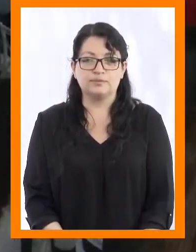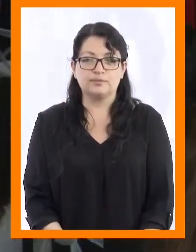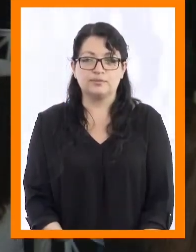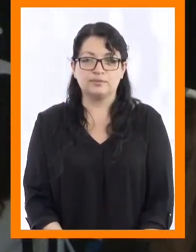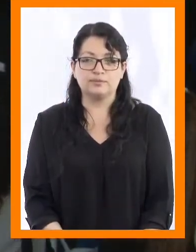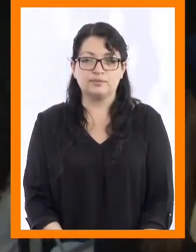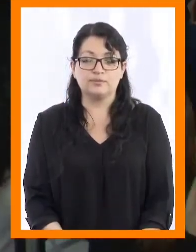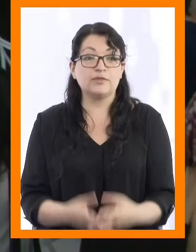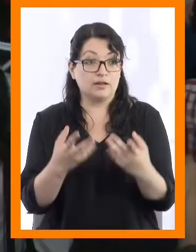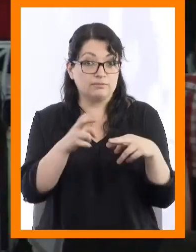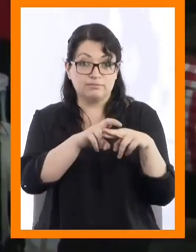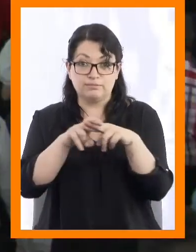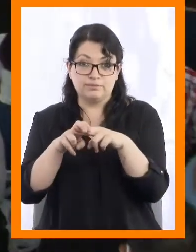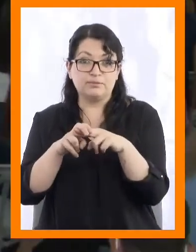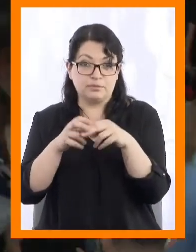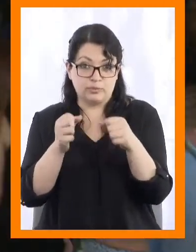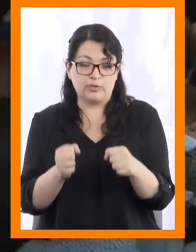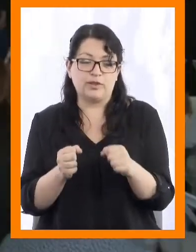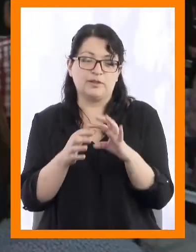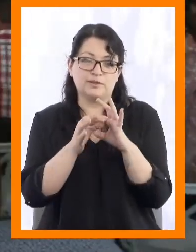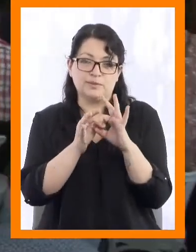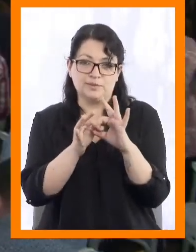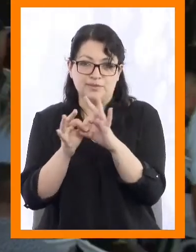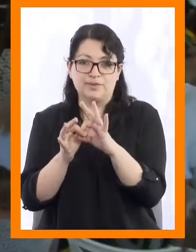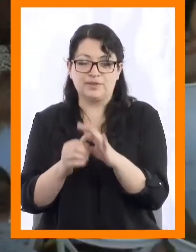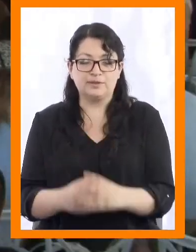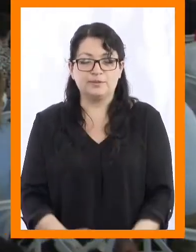Pueden tomar asiento. Muchas gracias.